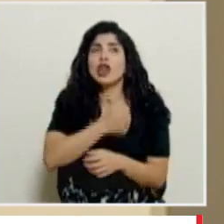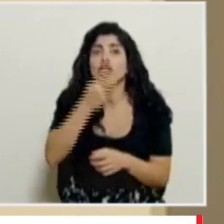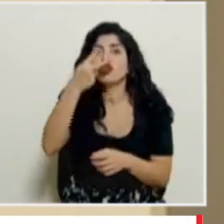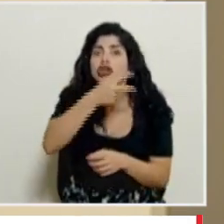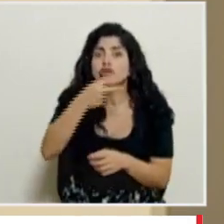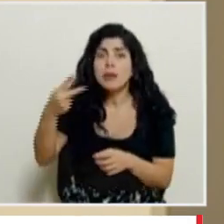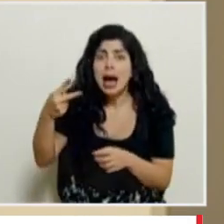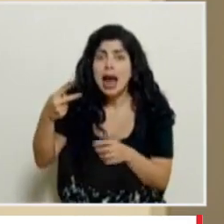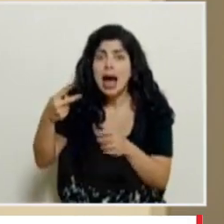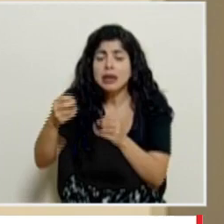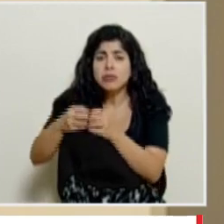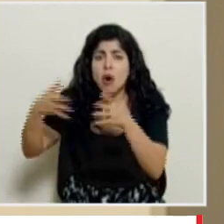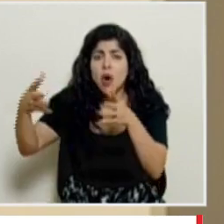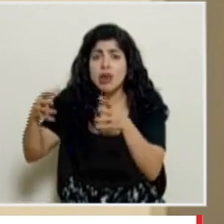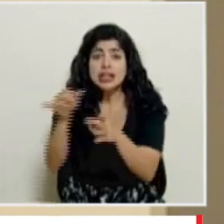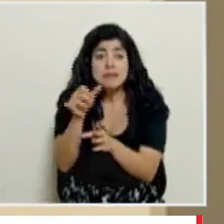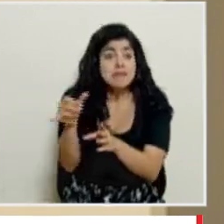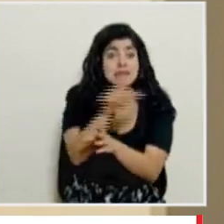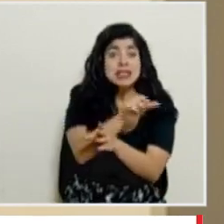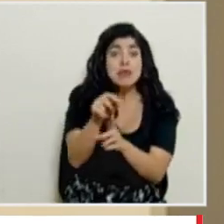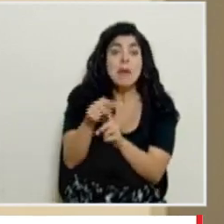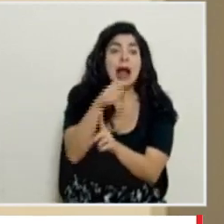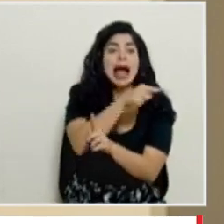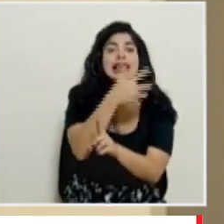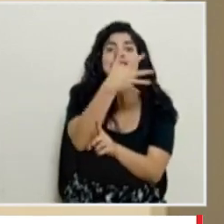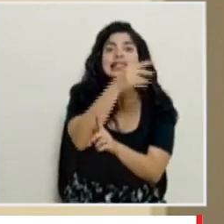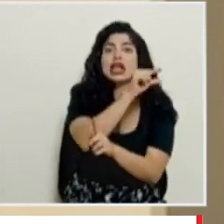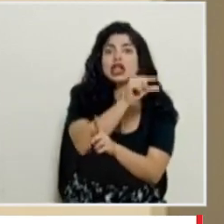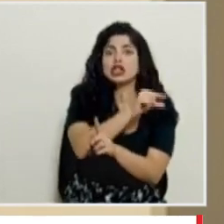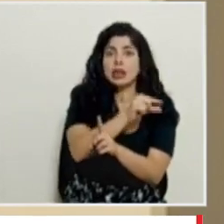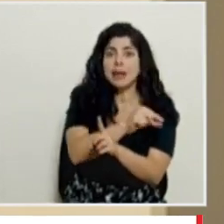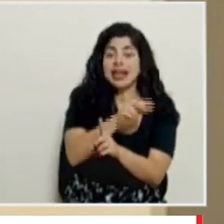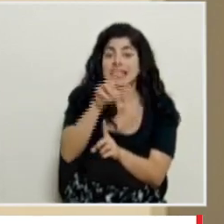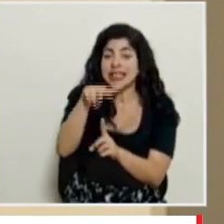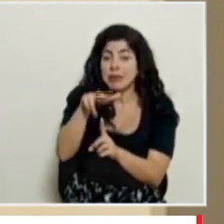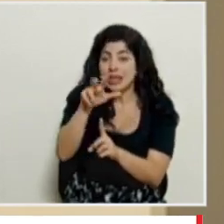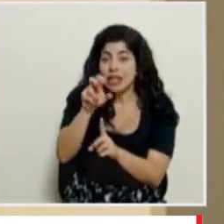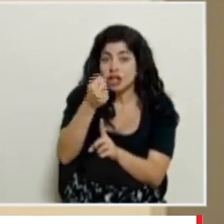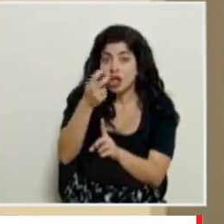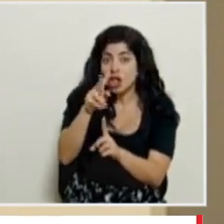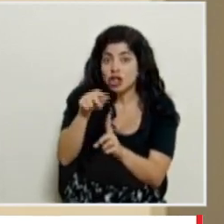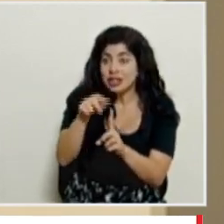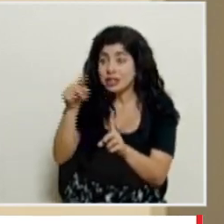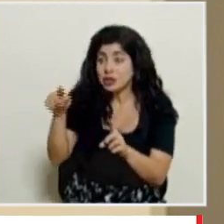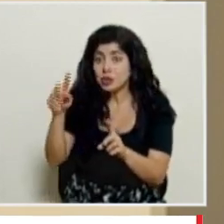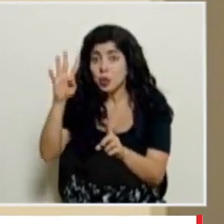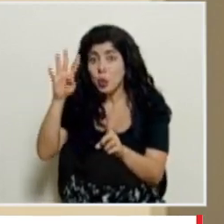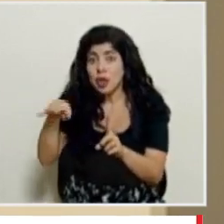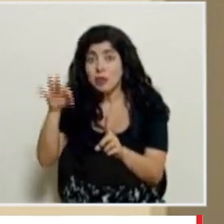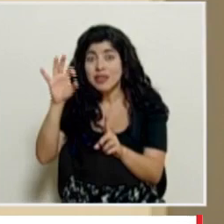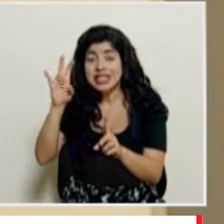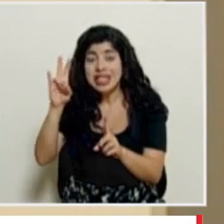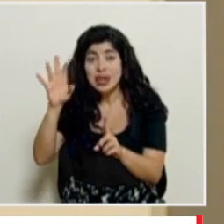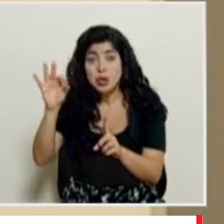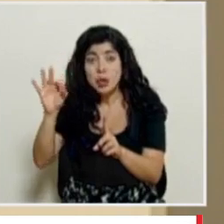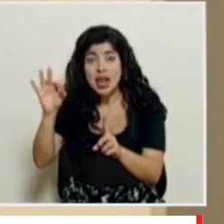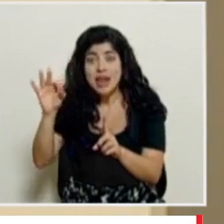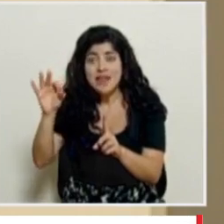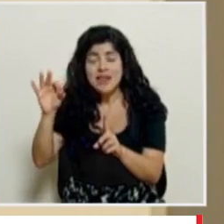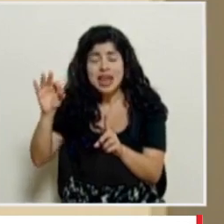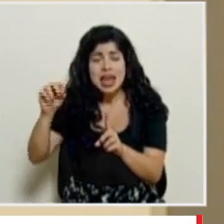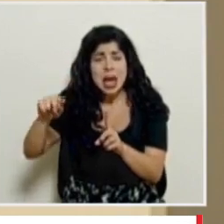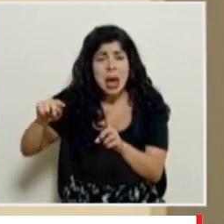prácticamente para pasar de 3.312 casos a 4.979 casos.